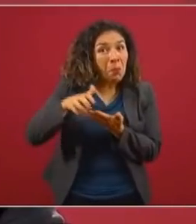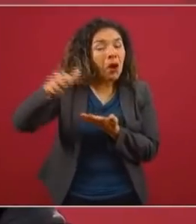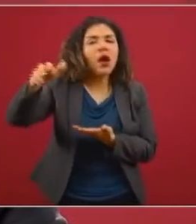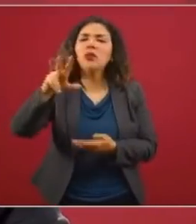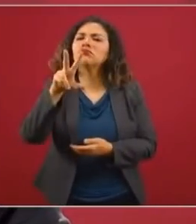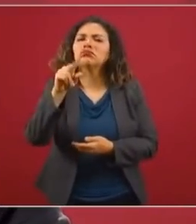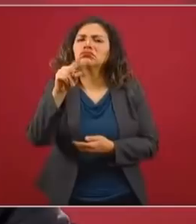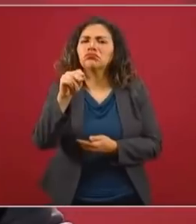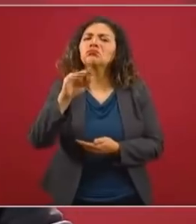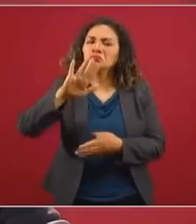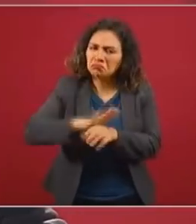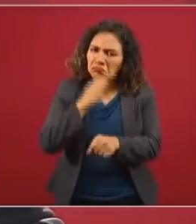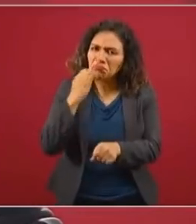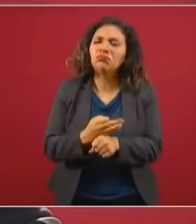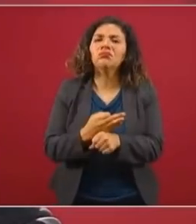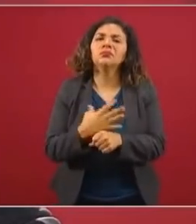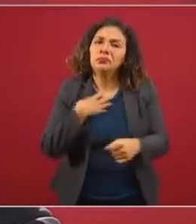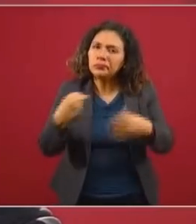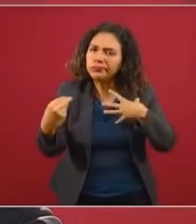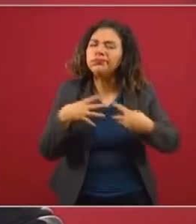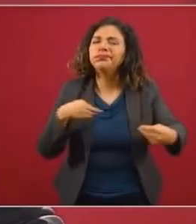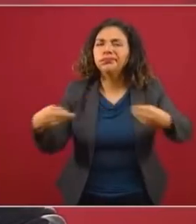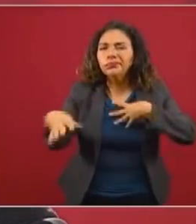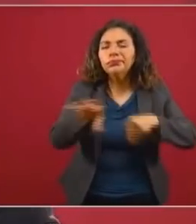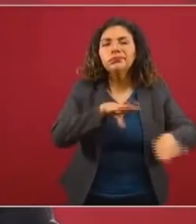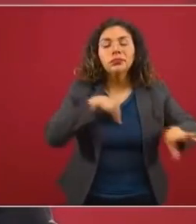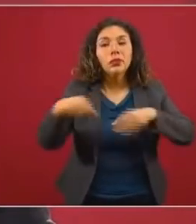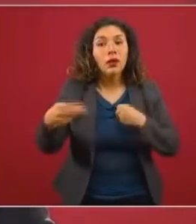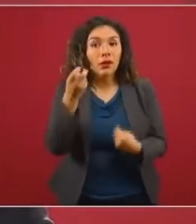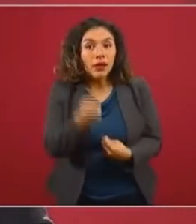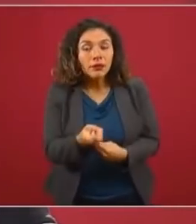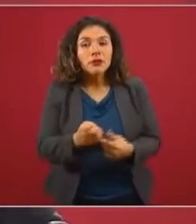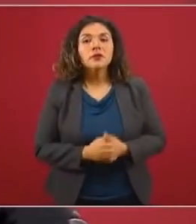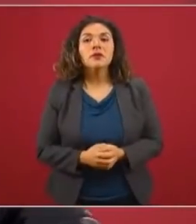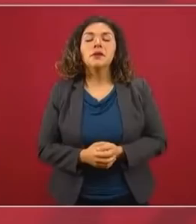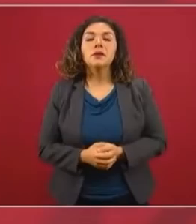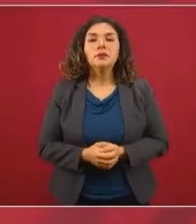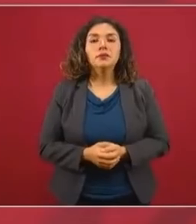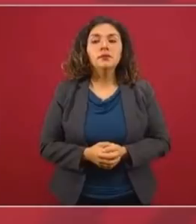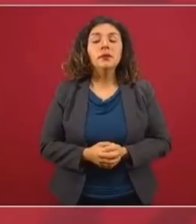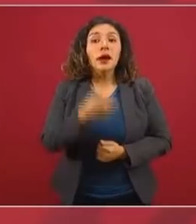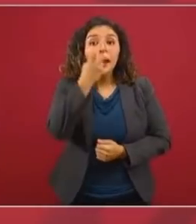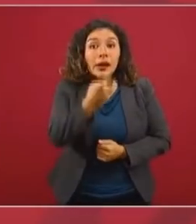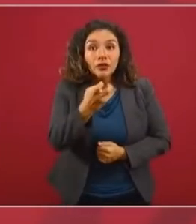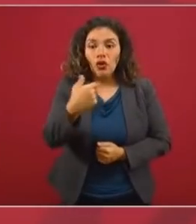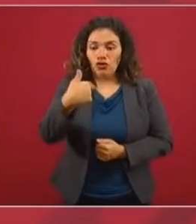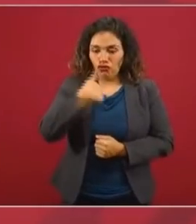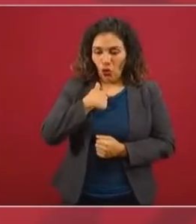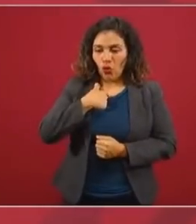tanta intensidad y nos da tiempo